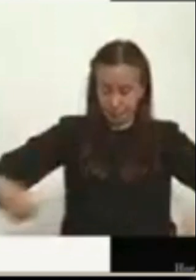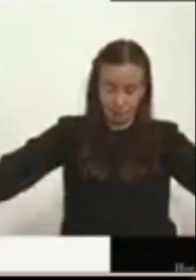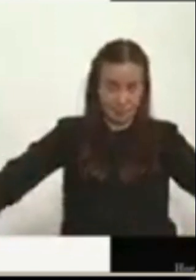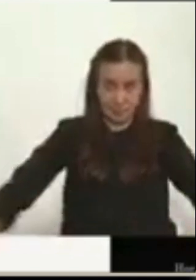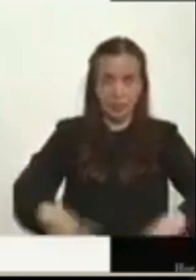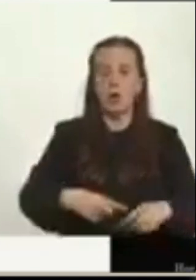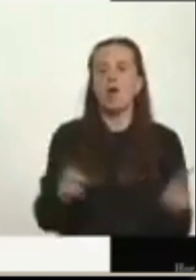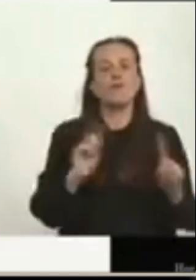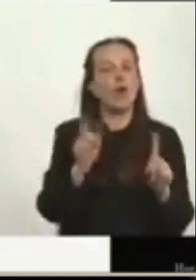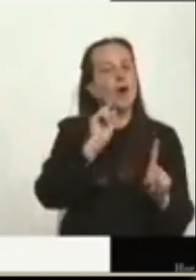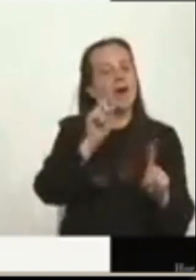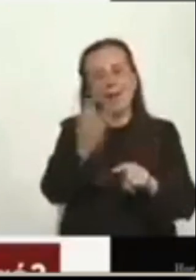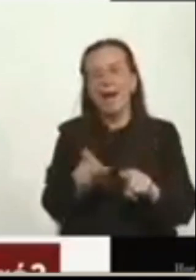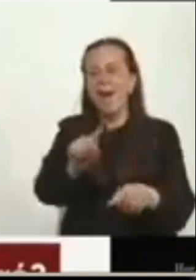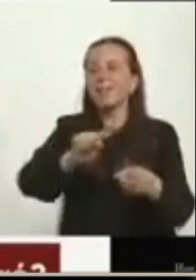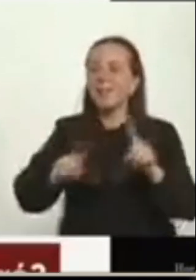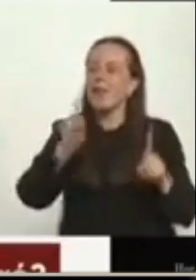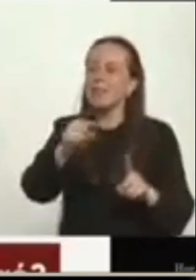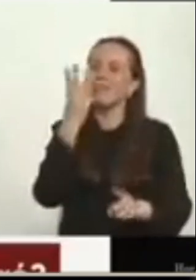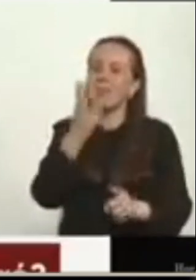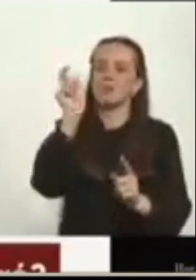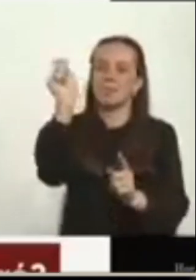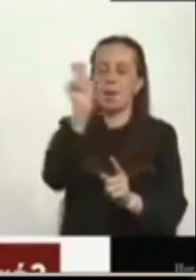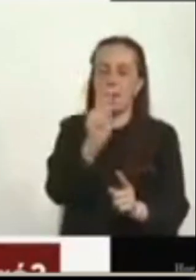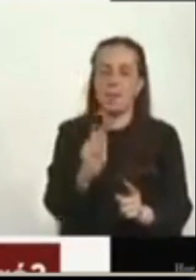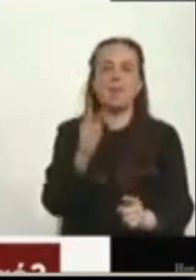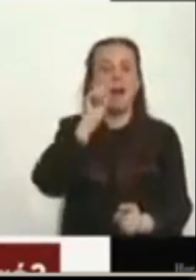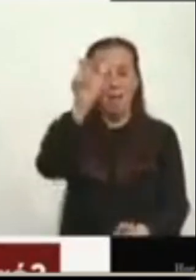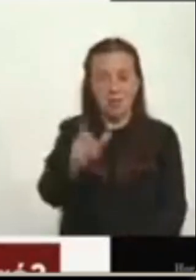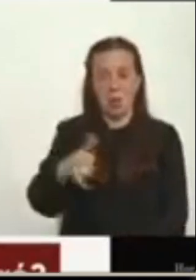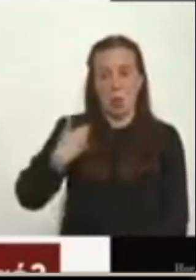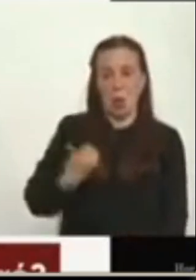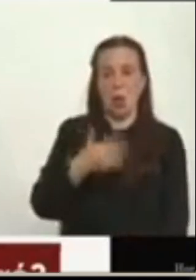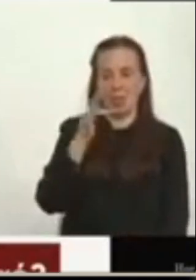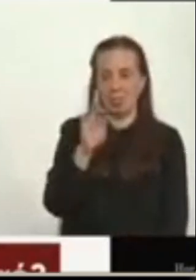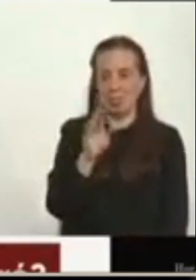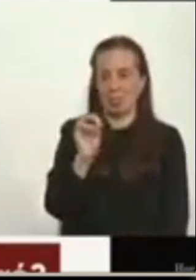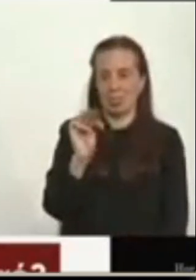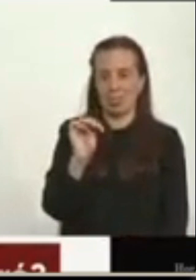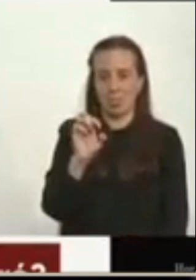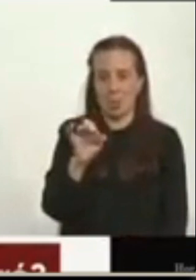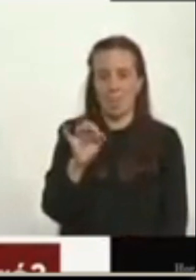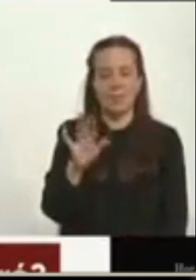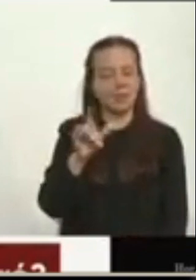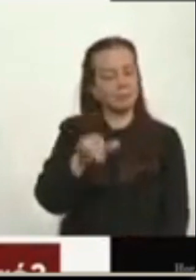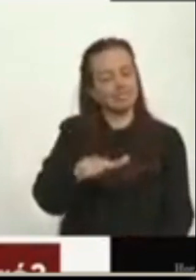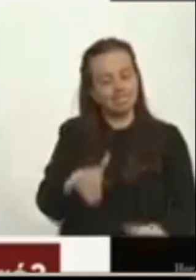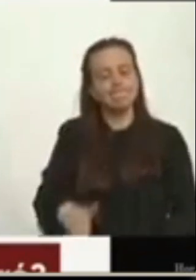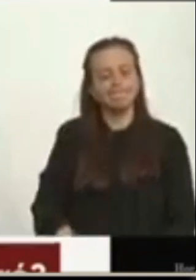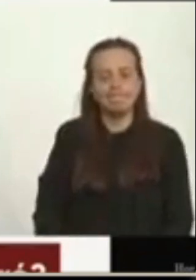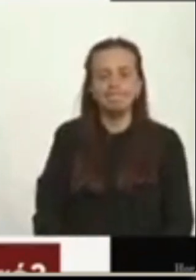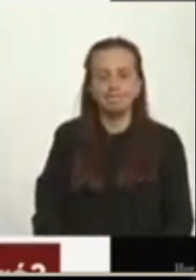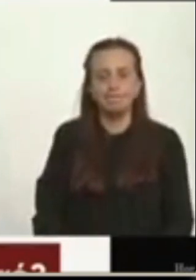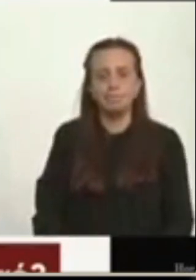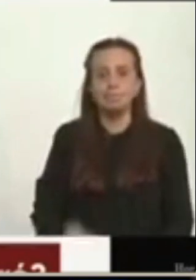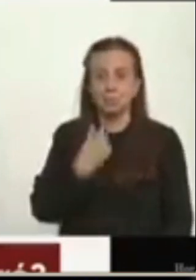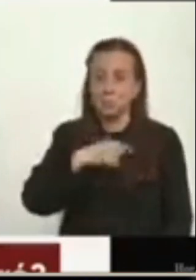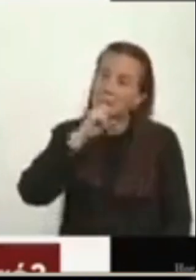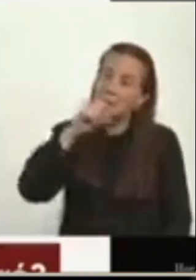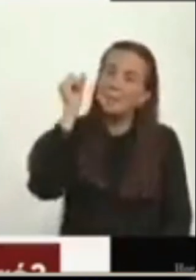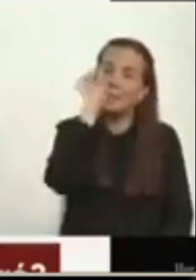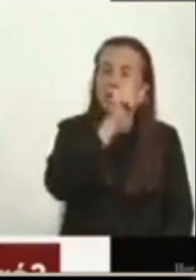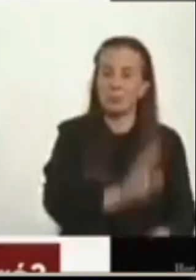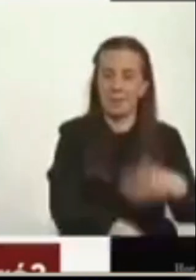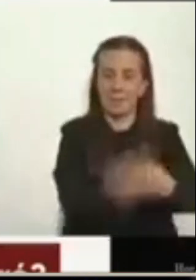con tiros de precisión, como los que mataron a Flower Trompeta. Y todavía le tengo una pregunta de hoy al ministro, de una